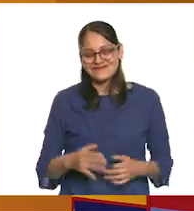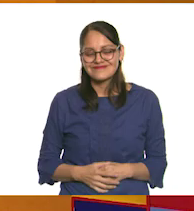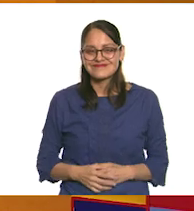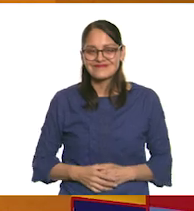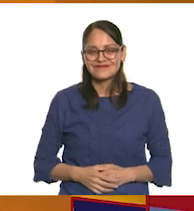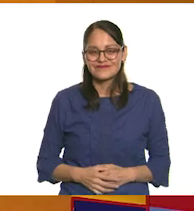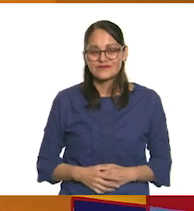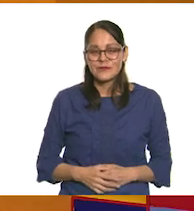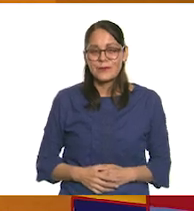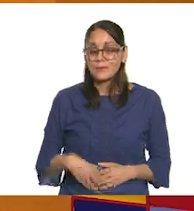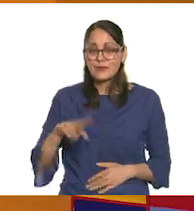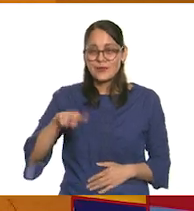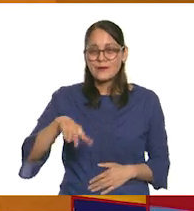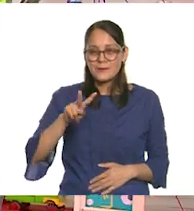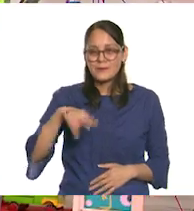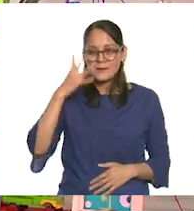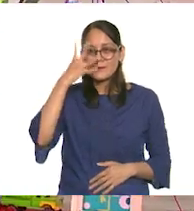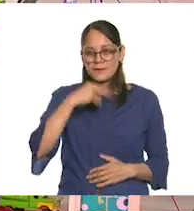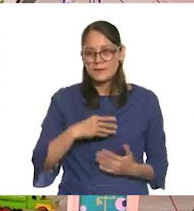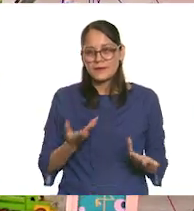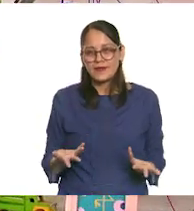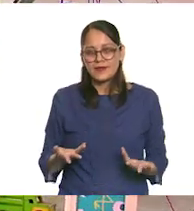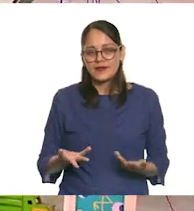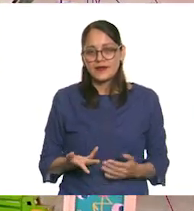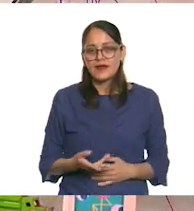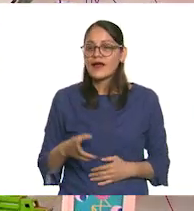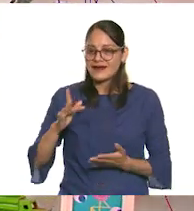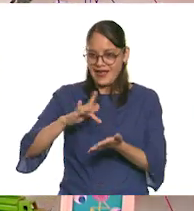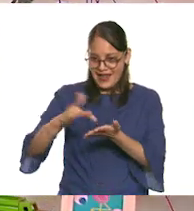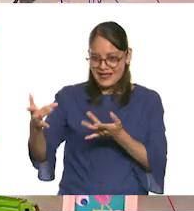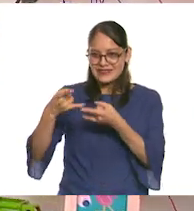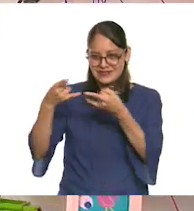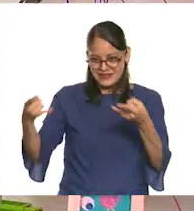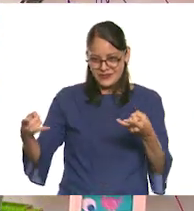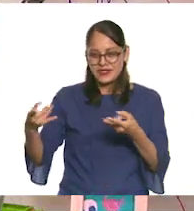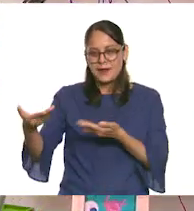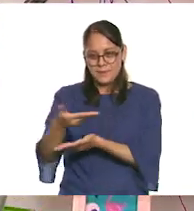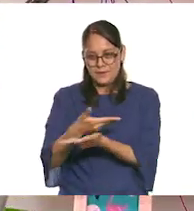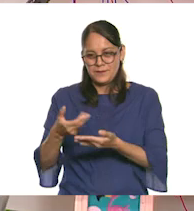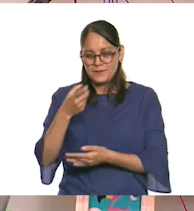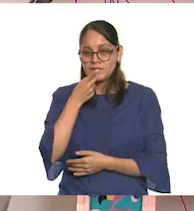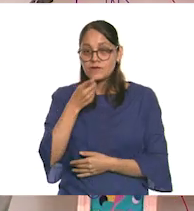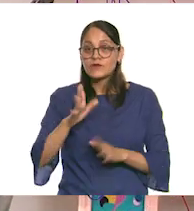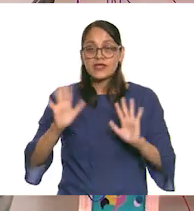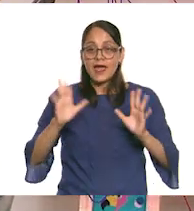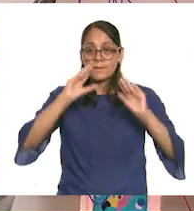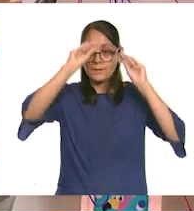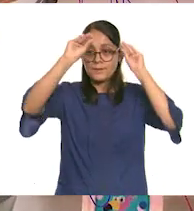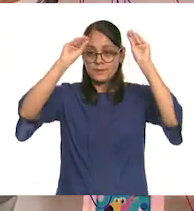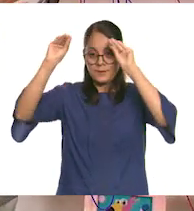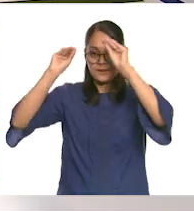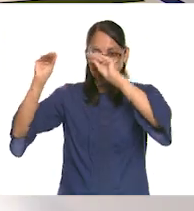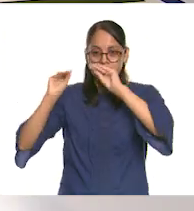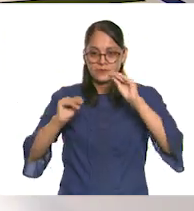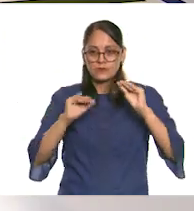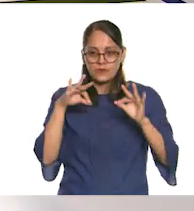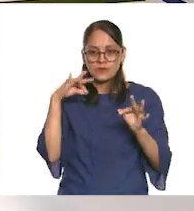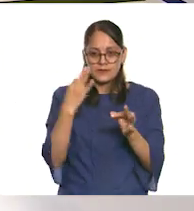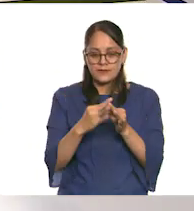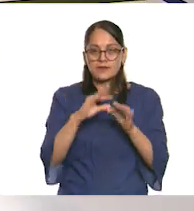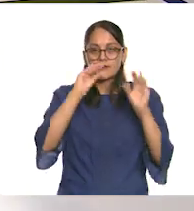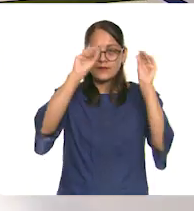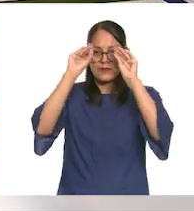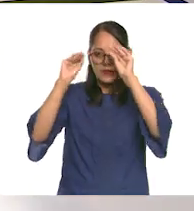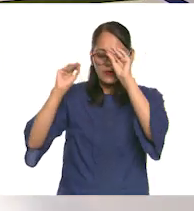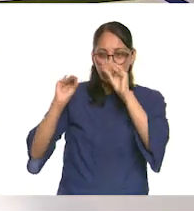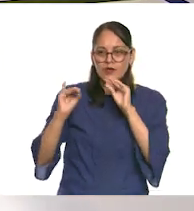muy bonito. Gracias por compartirnoslo. Mira, creo que ya está terminando de colocar